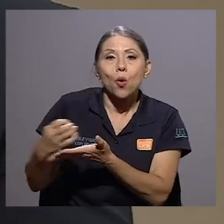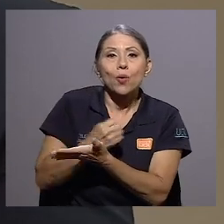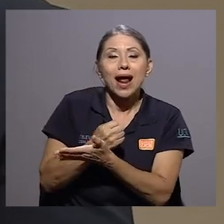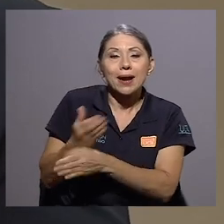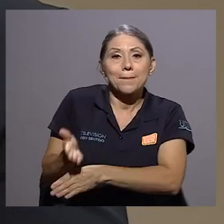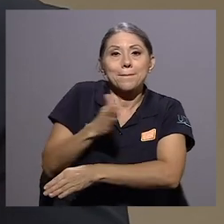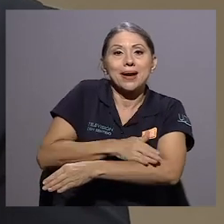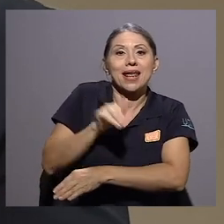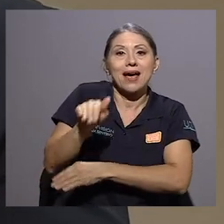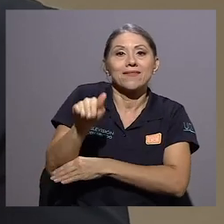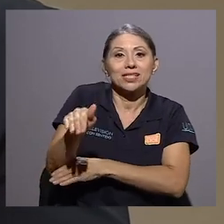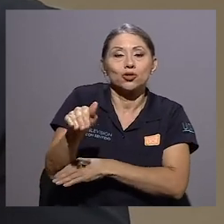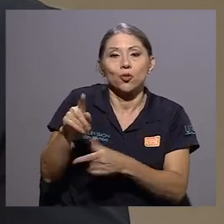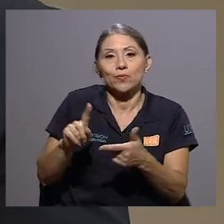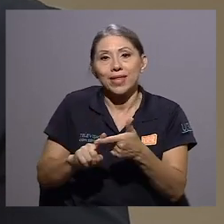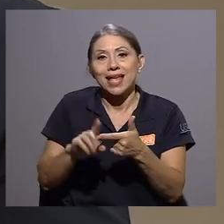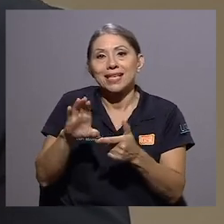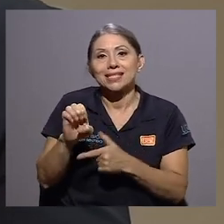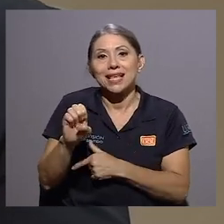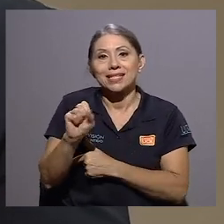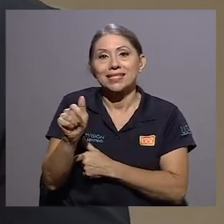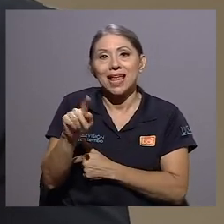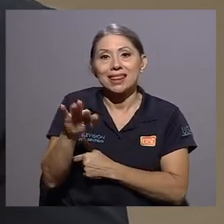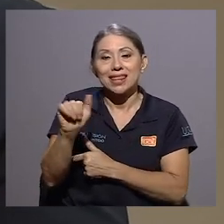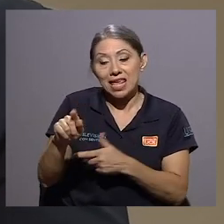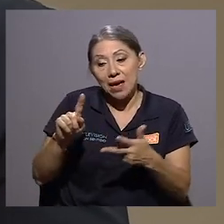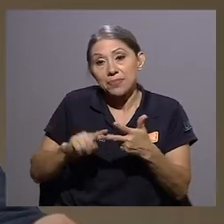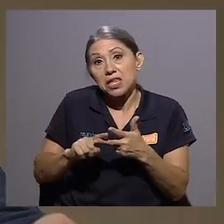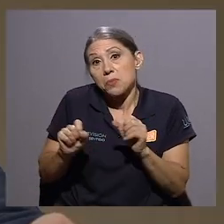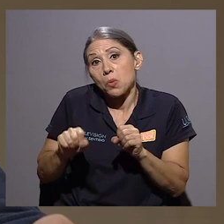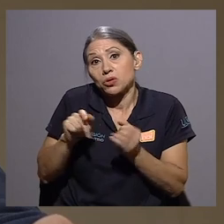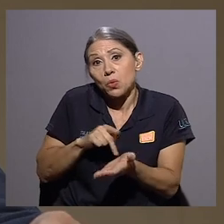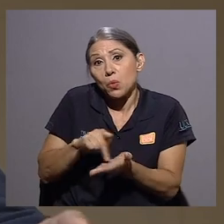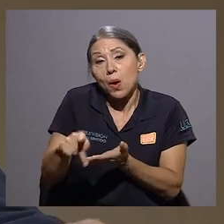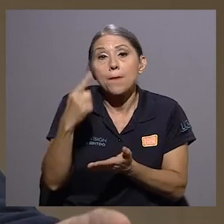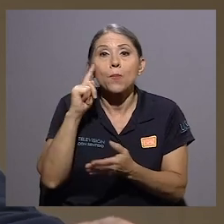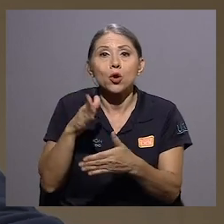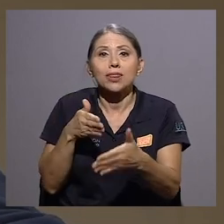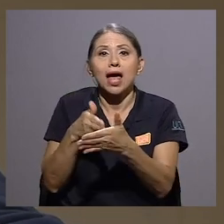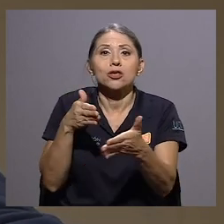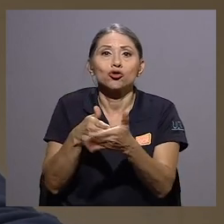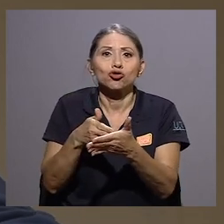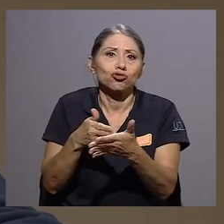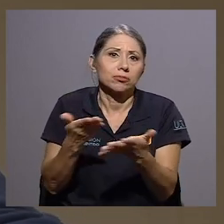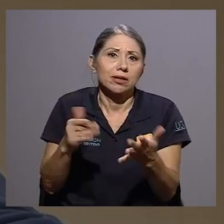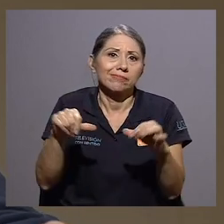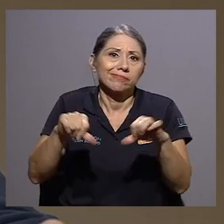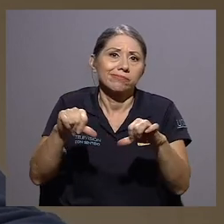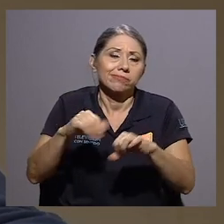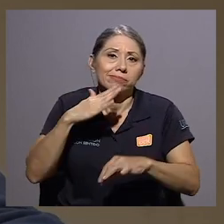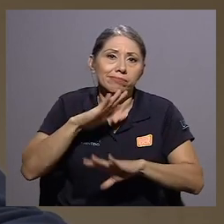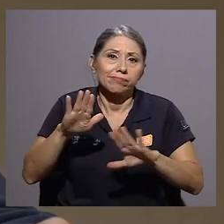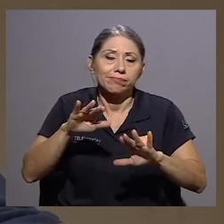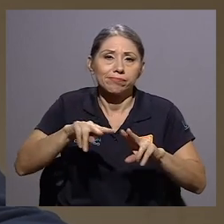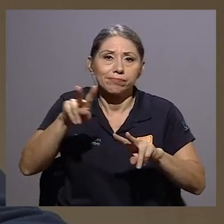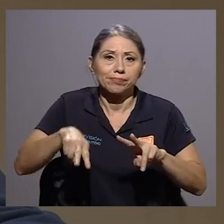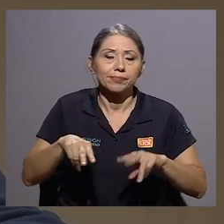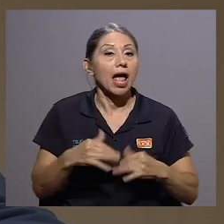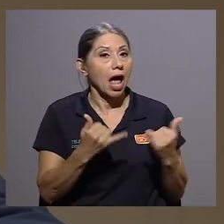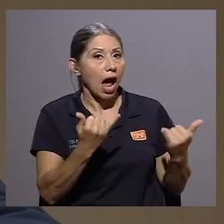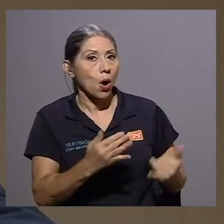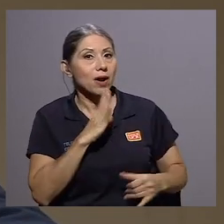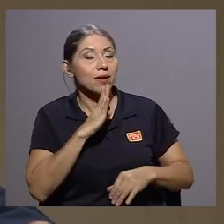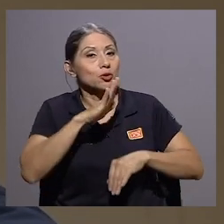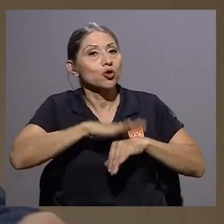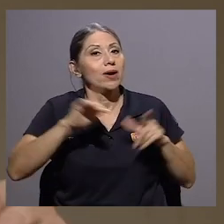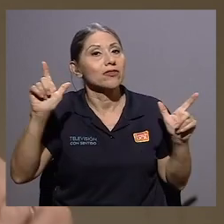y posibles indemnizaciones por daños y perjuicios sufridos. Muy bien. Hablemos ahora de la Ley de Reducción de Jornada